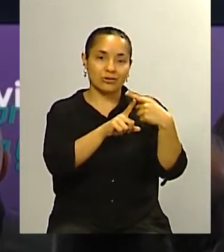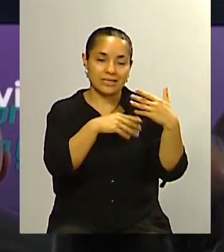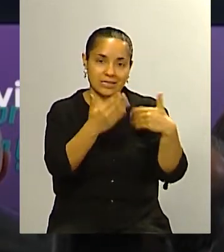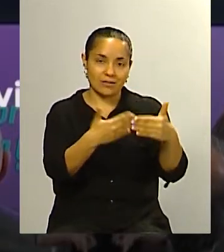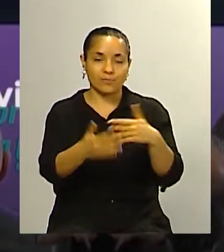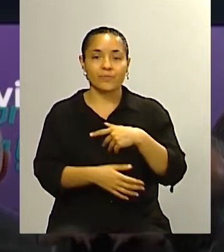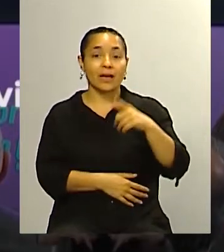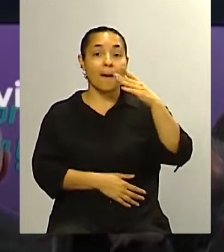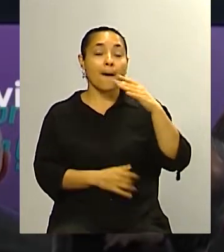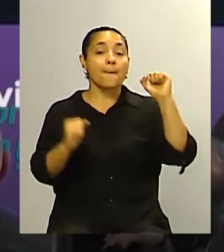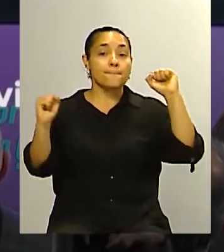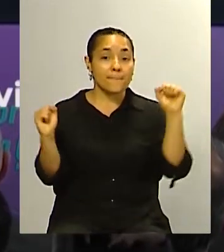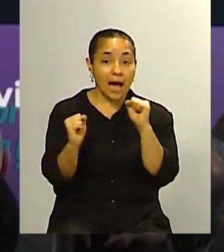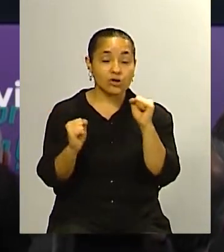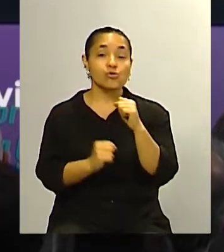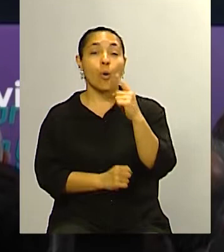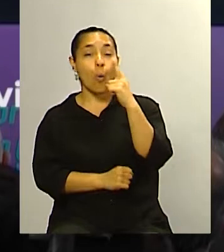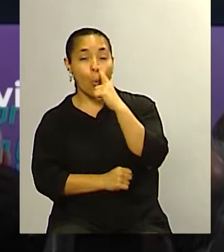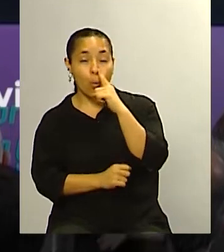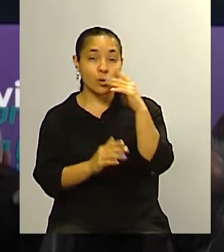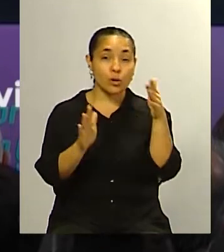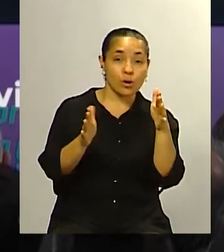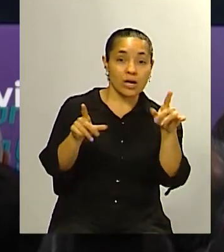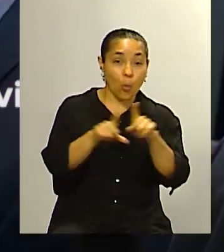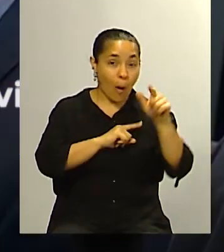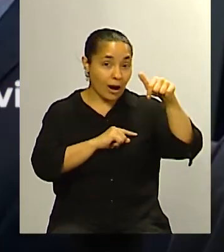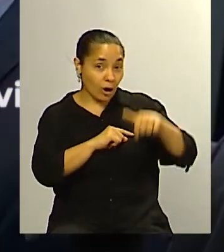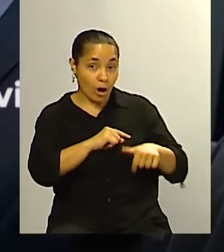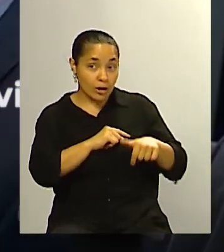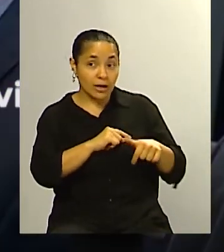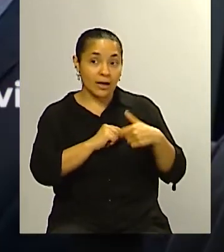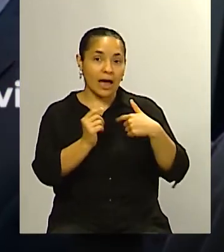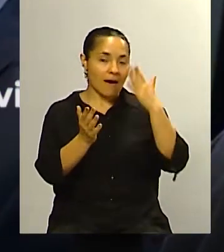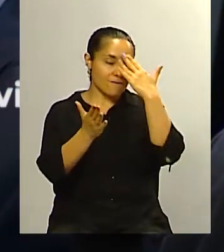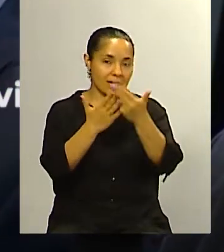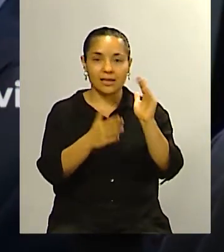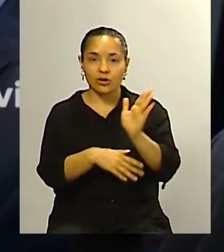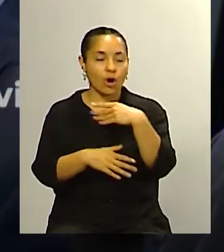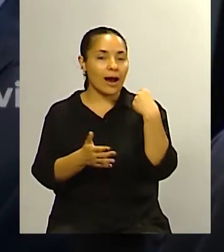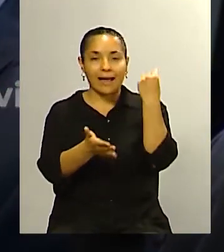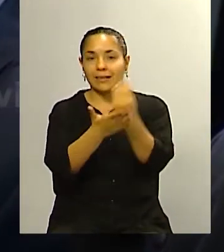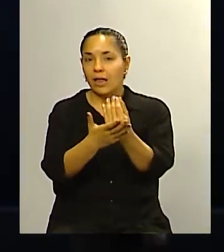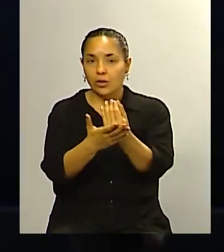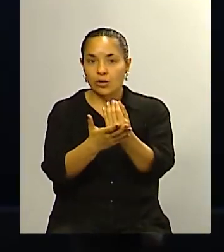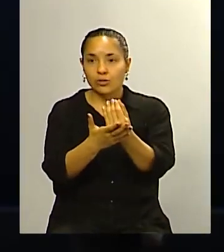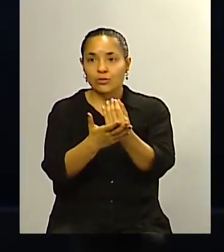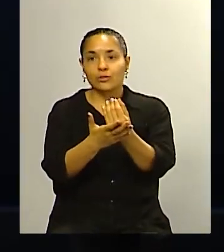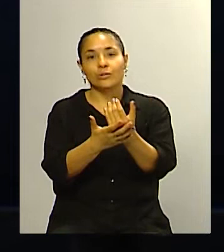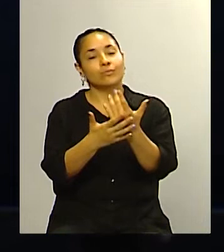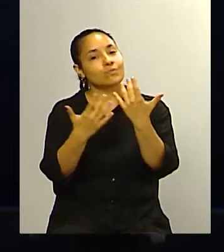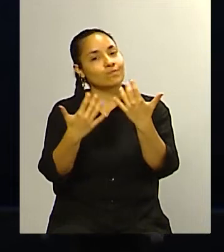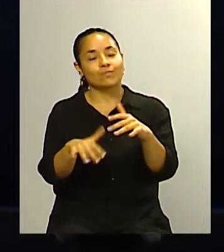mayo fin de mayo principio de junio estamos igual que hoy las chances del frente de todos con cualquier candidato va a ser realmente